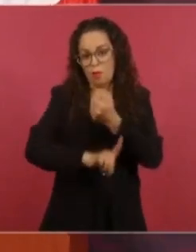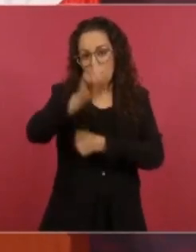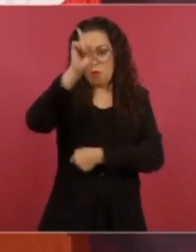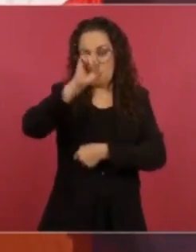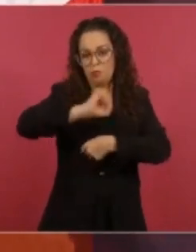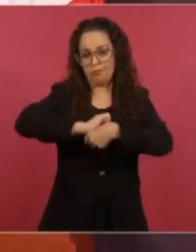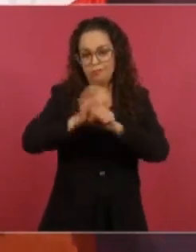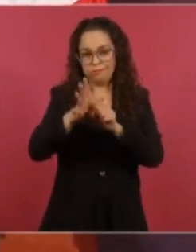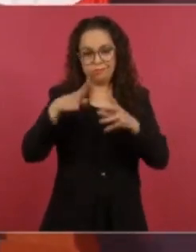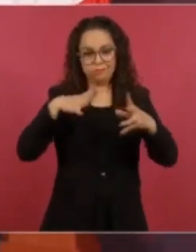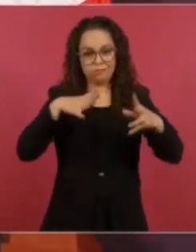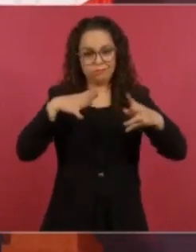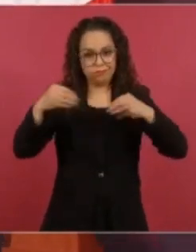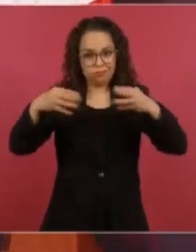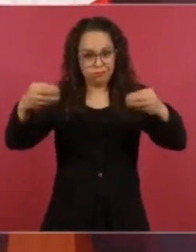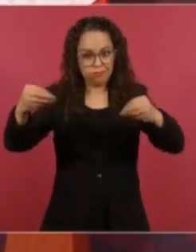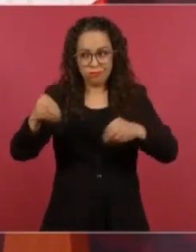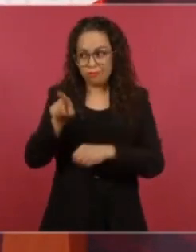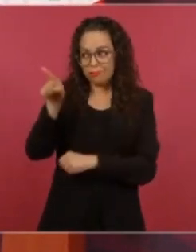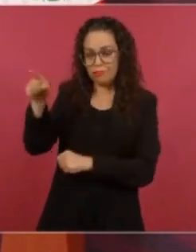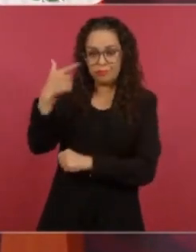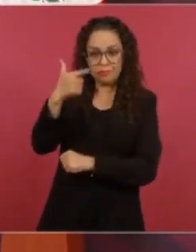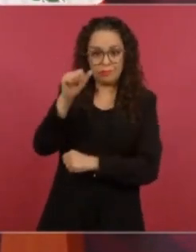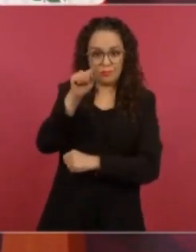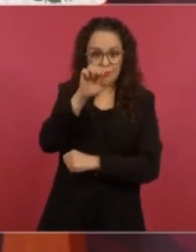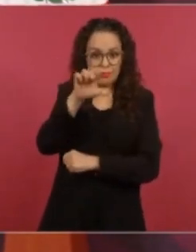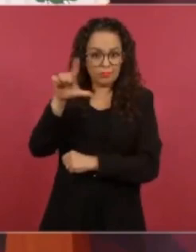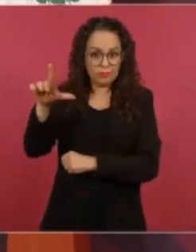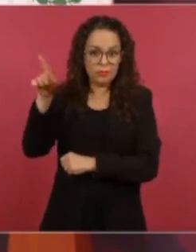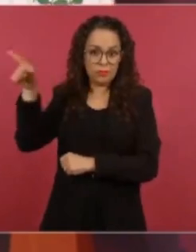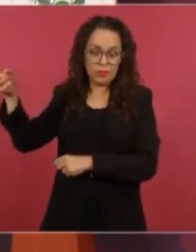aquí dando la cara.